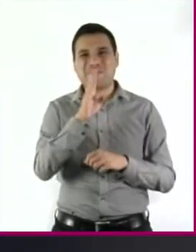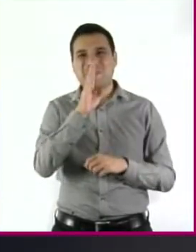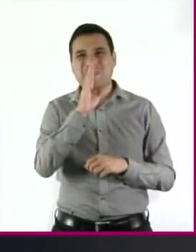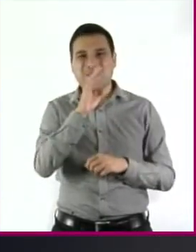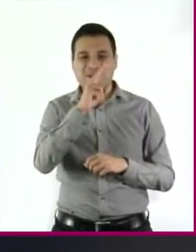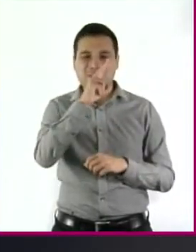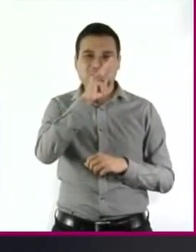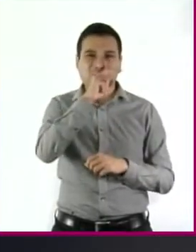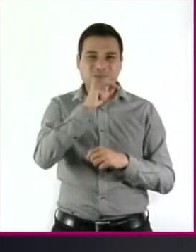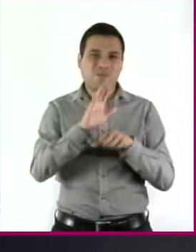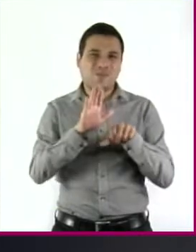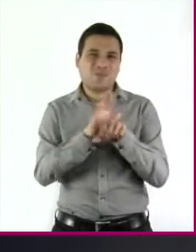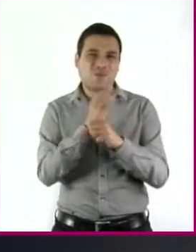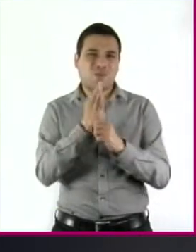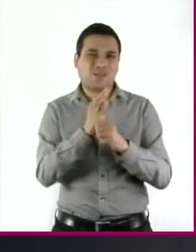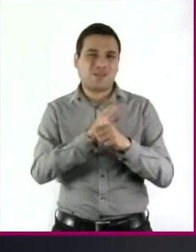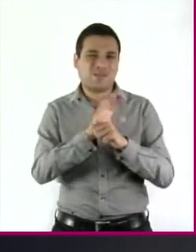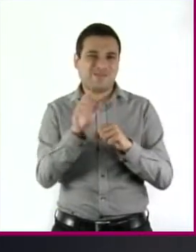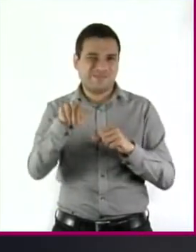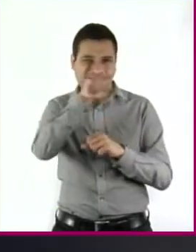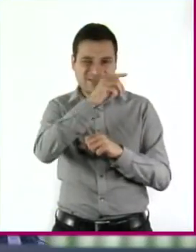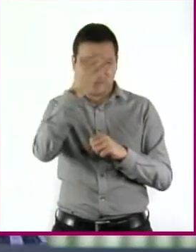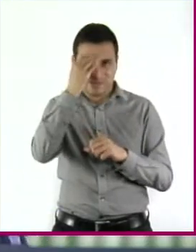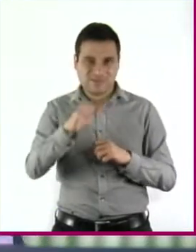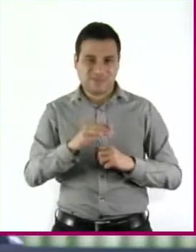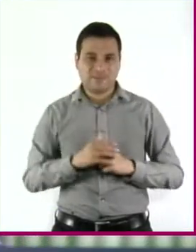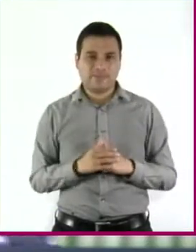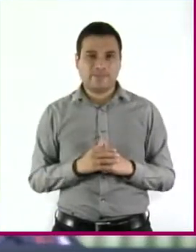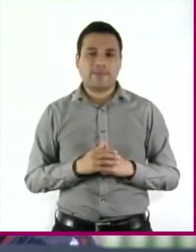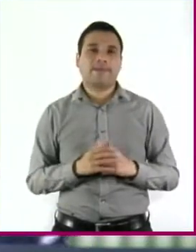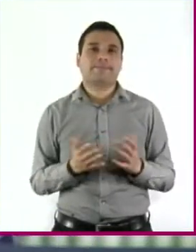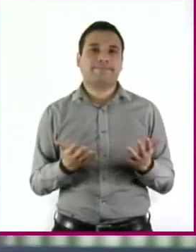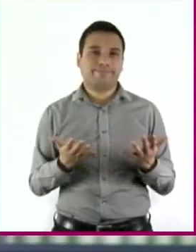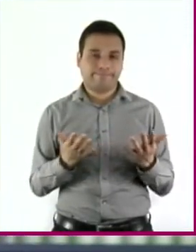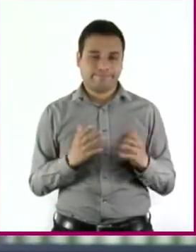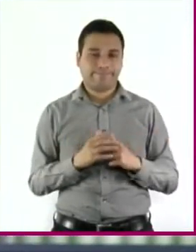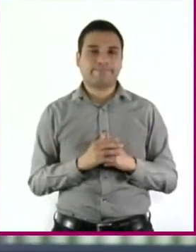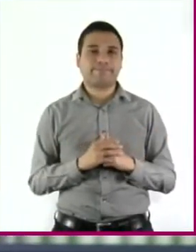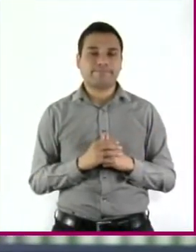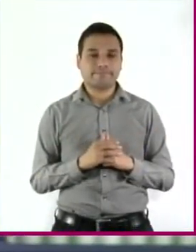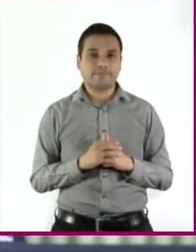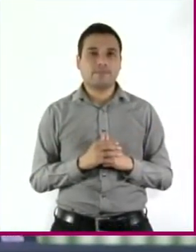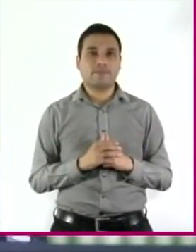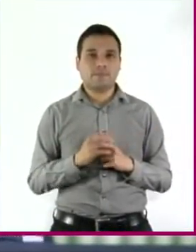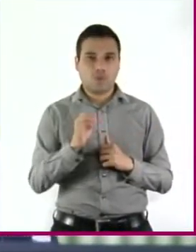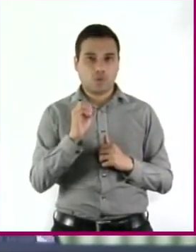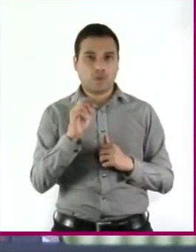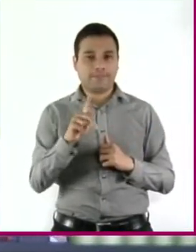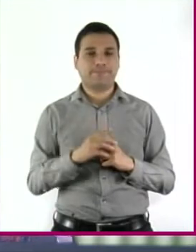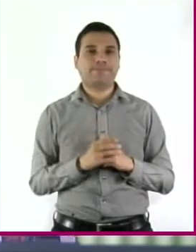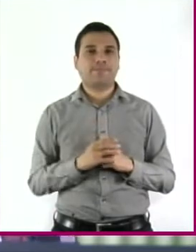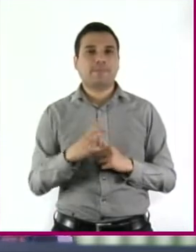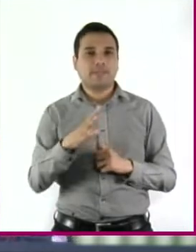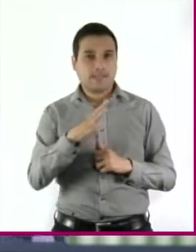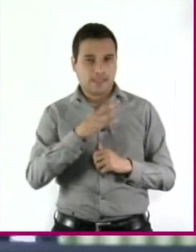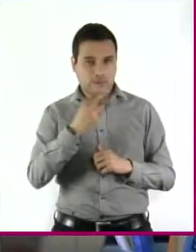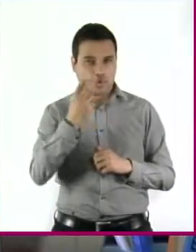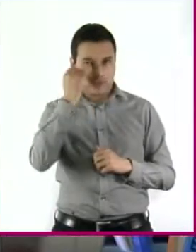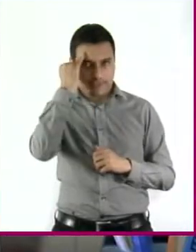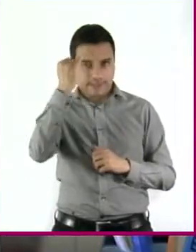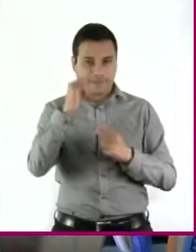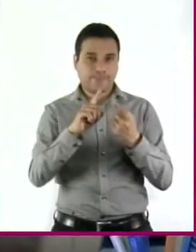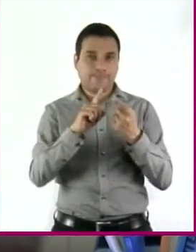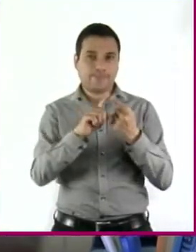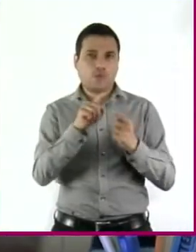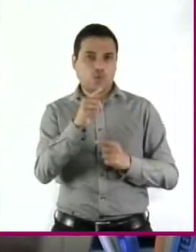preocupada por el tema de la pandemia y todo eso. Bueno, tenemos entonces dos argumentos. Tu